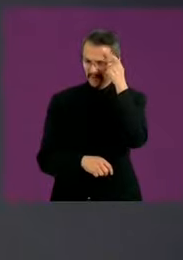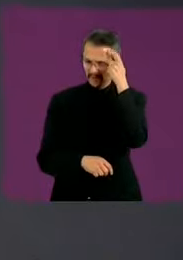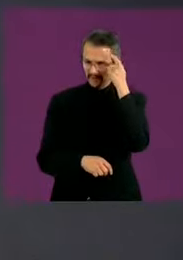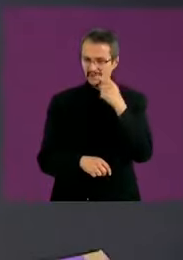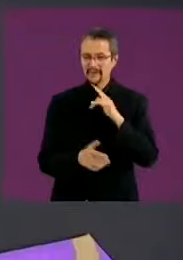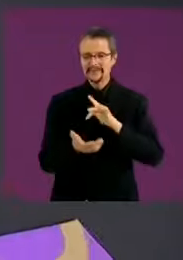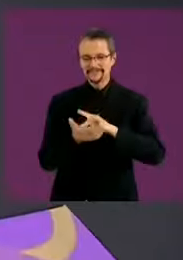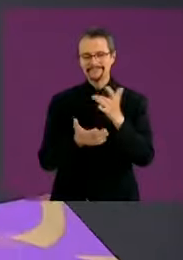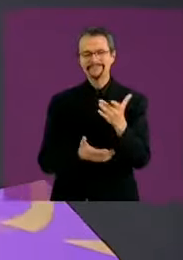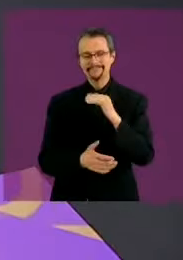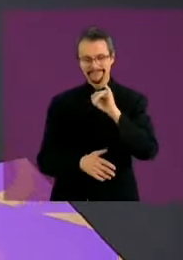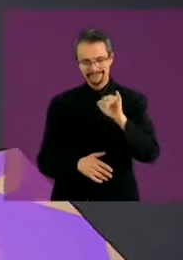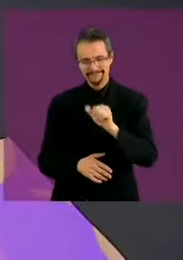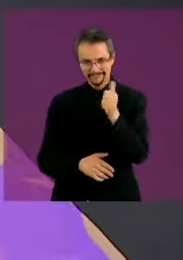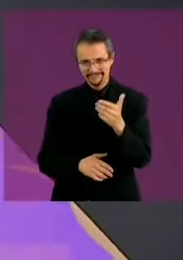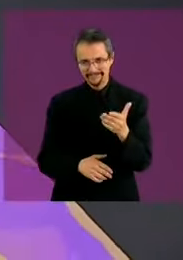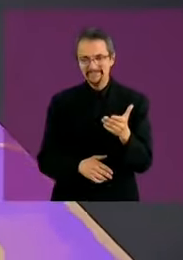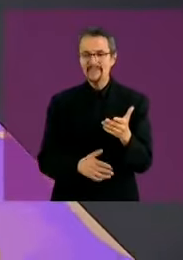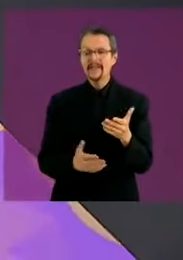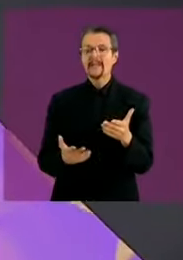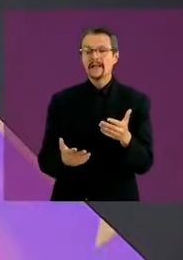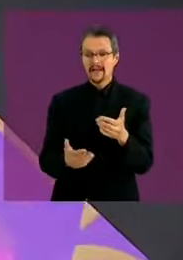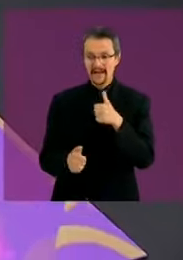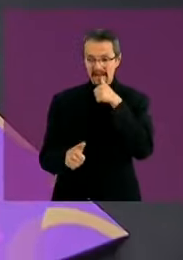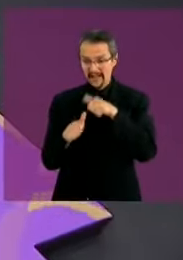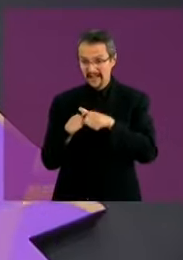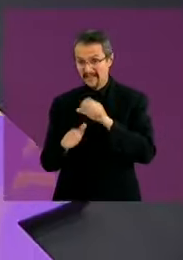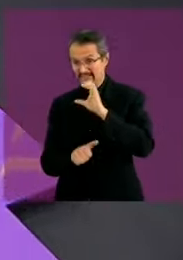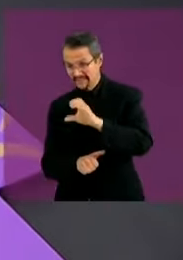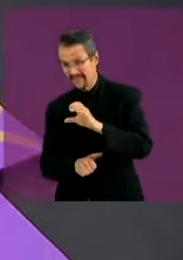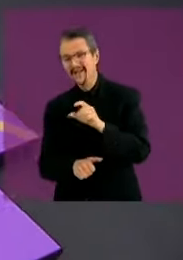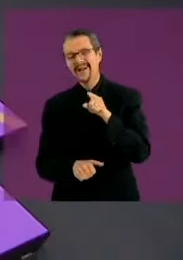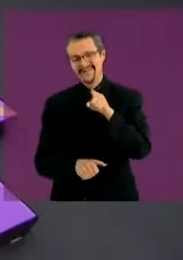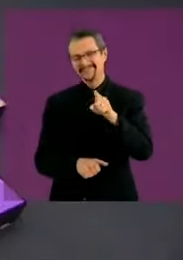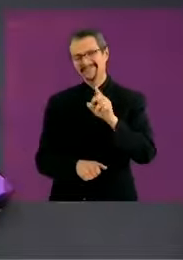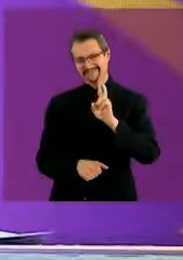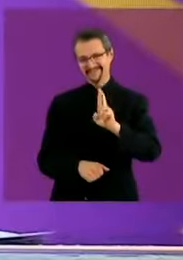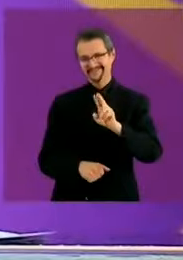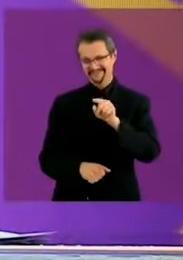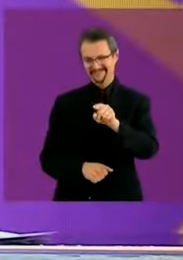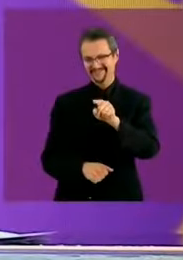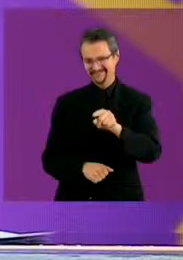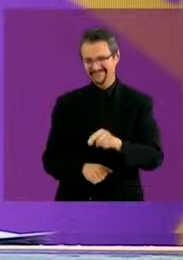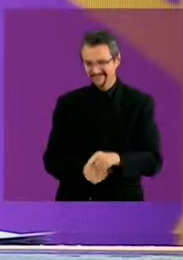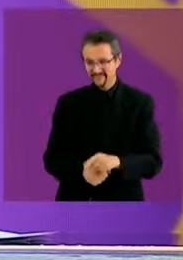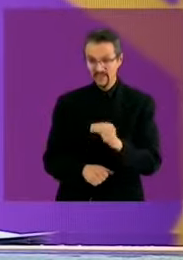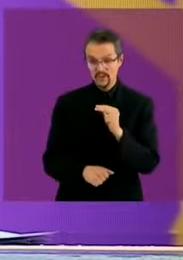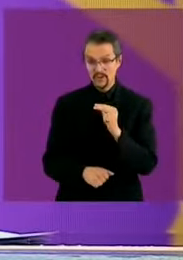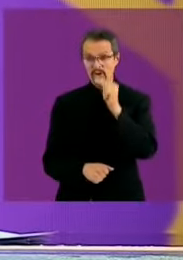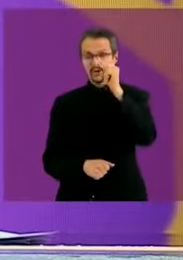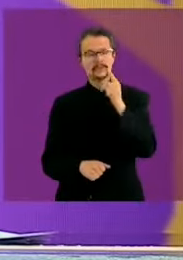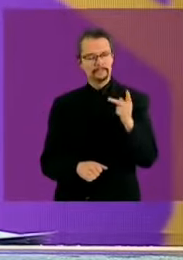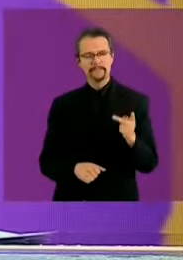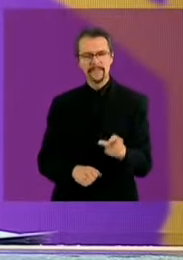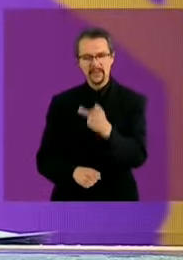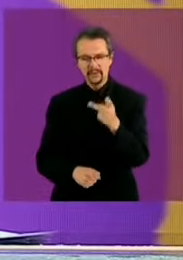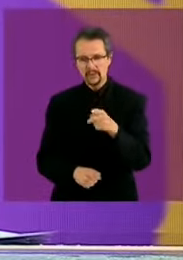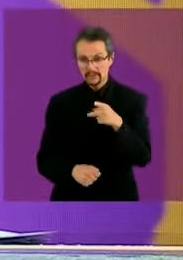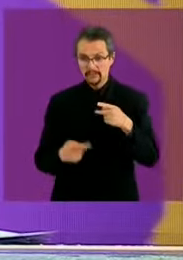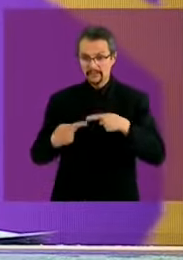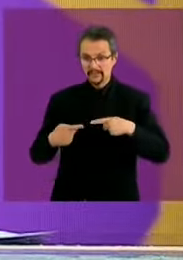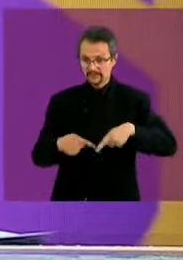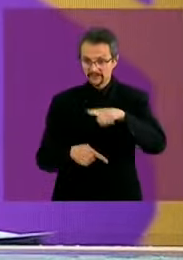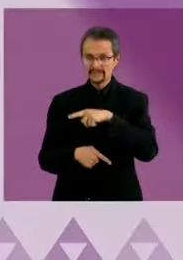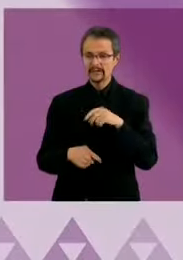Maynes por descarte la C candidata Xochitl Galvez iniciamos con la pregunta del norte pregunta recibida a través de